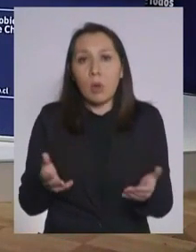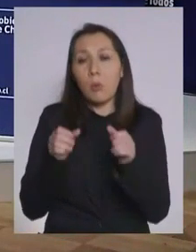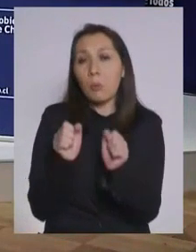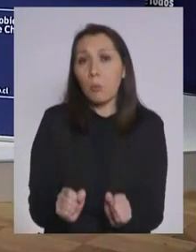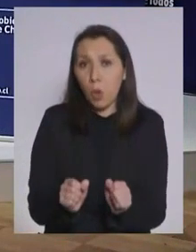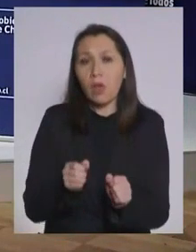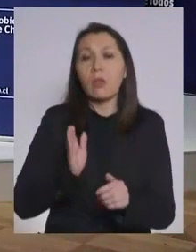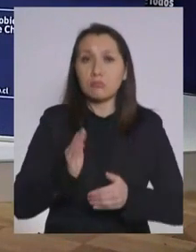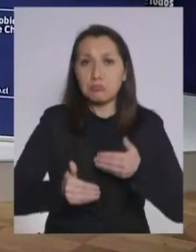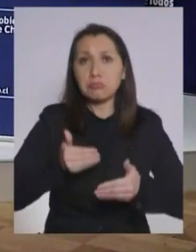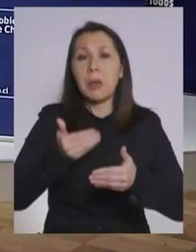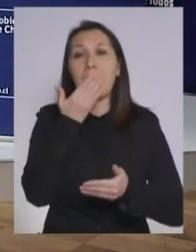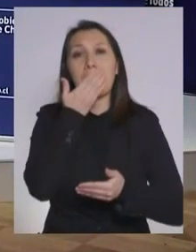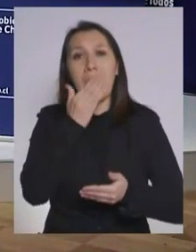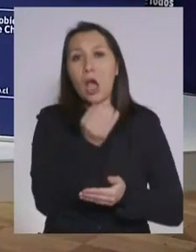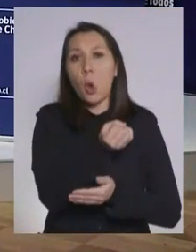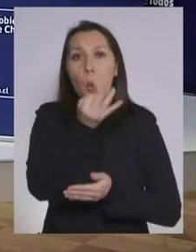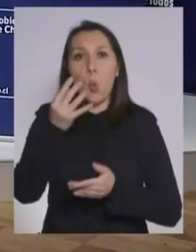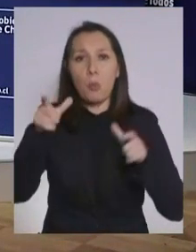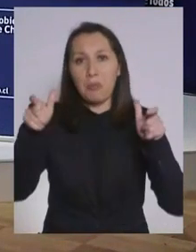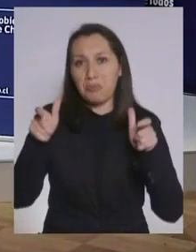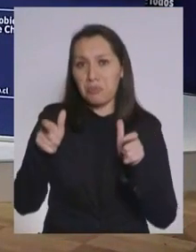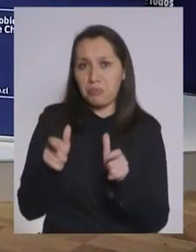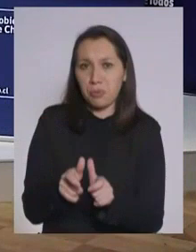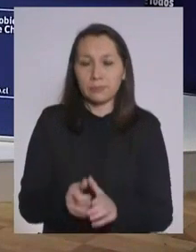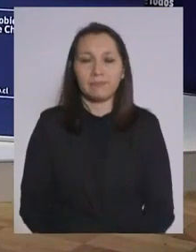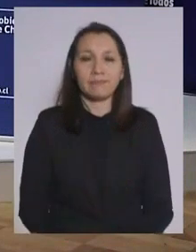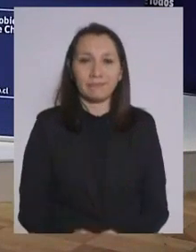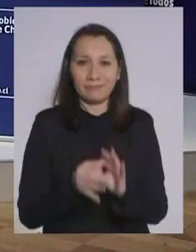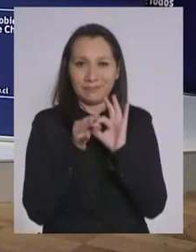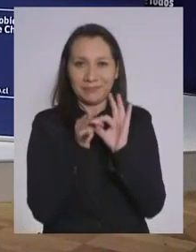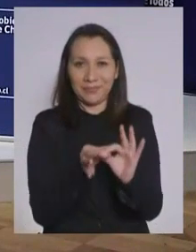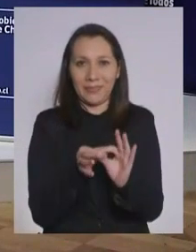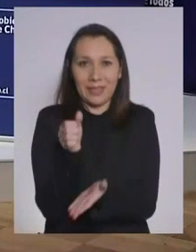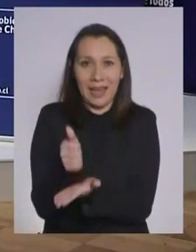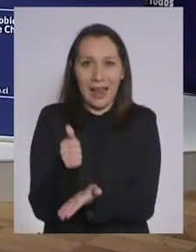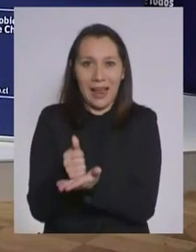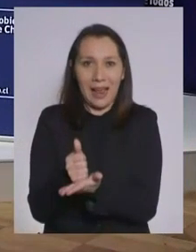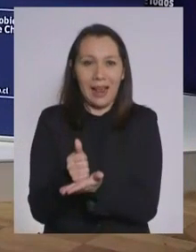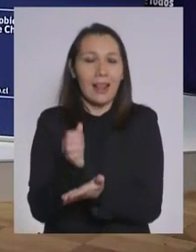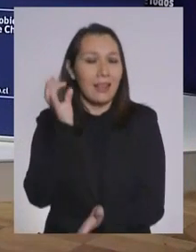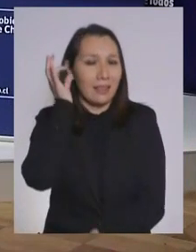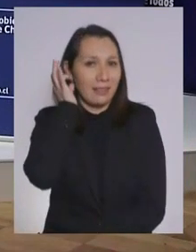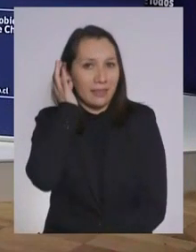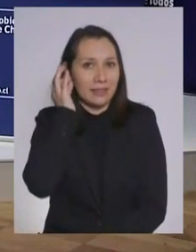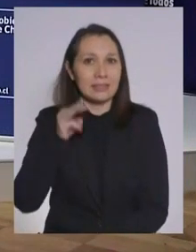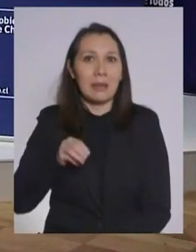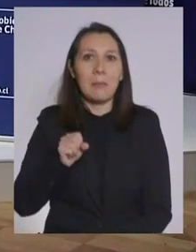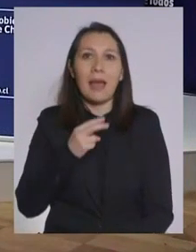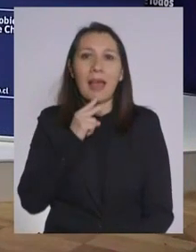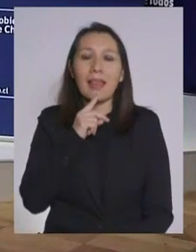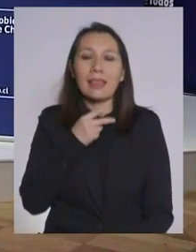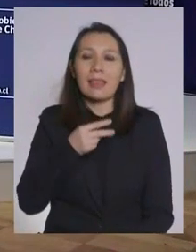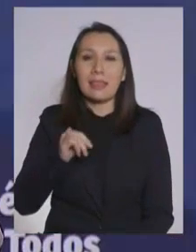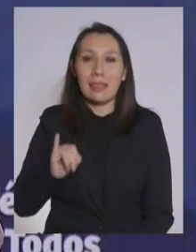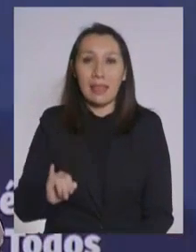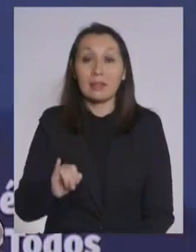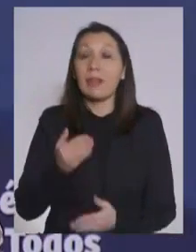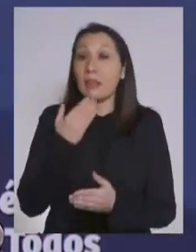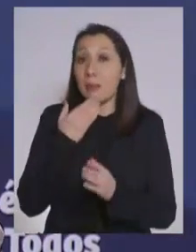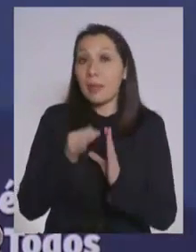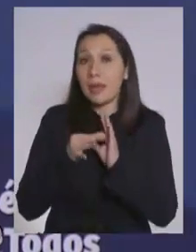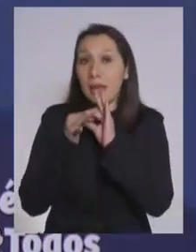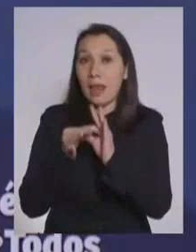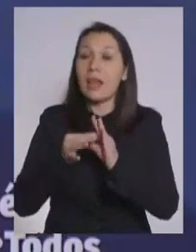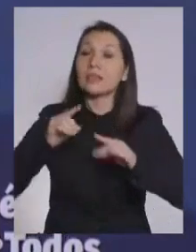seguir mejorando nuestras cifras. Muchas gracias, alcaldesa Evelyn Matei. Agradezco